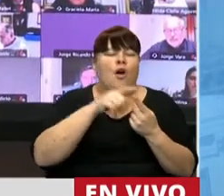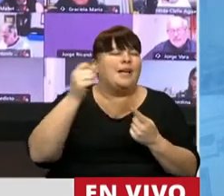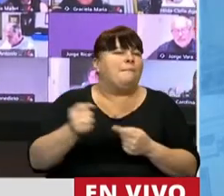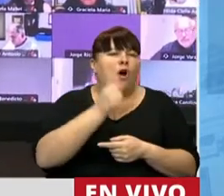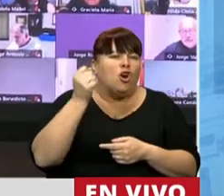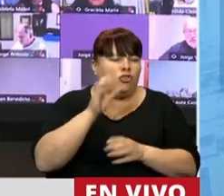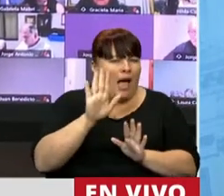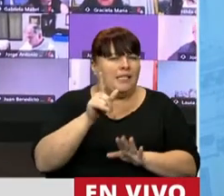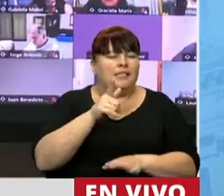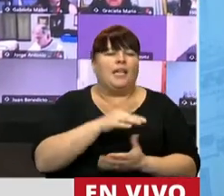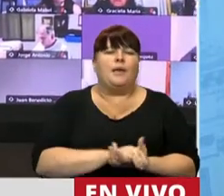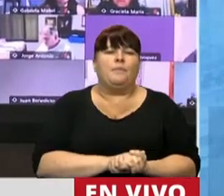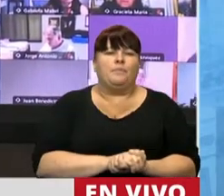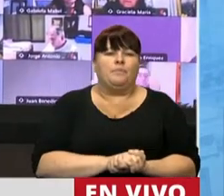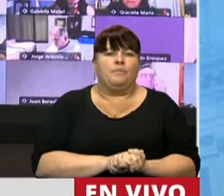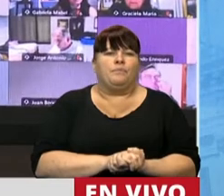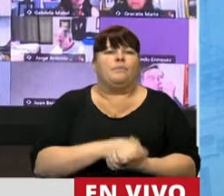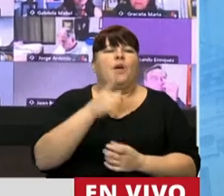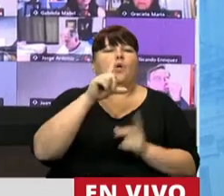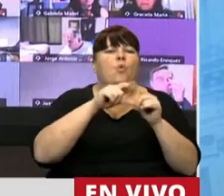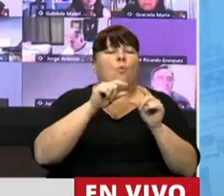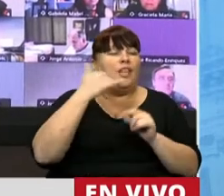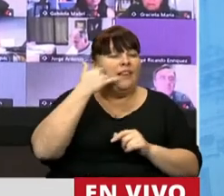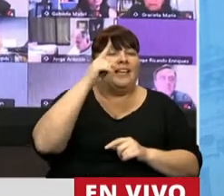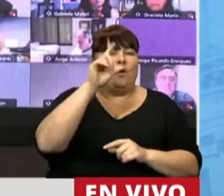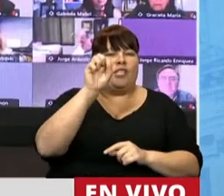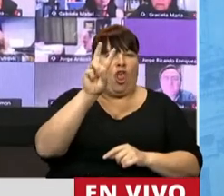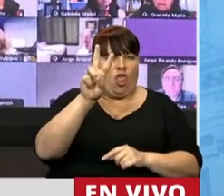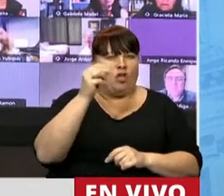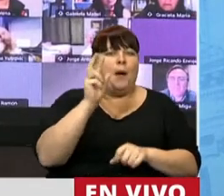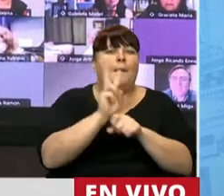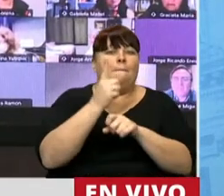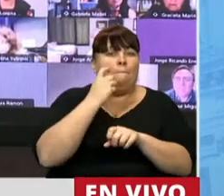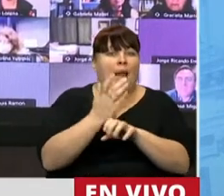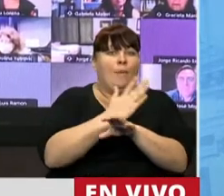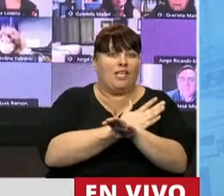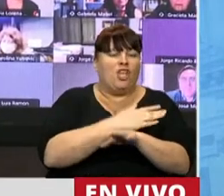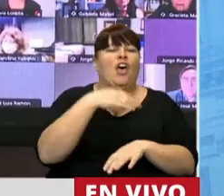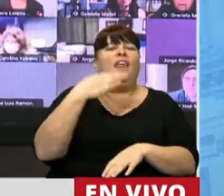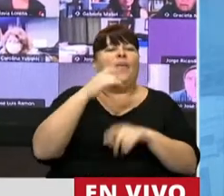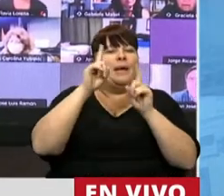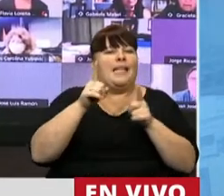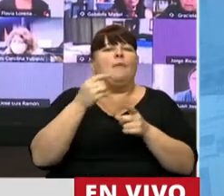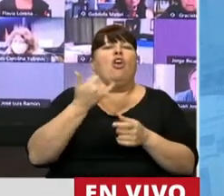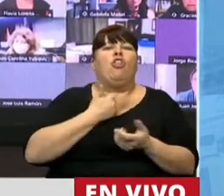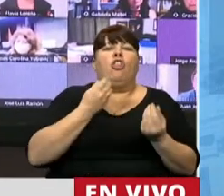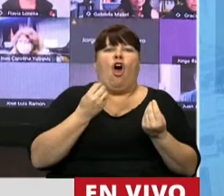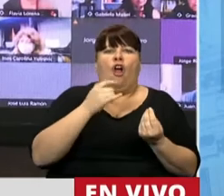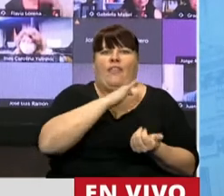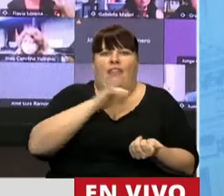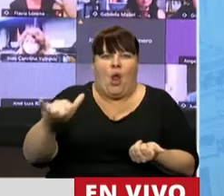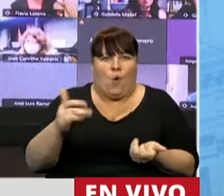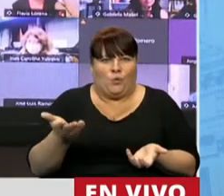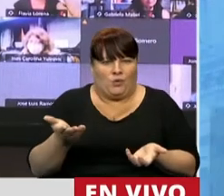fundamental, señor presidente, es la línea 102, porque la prevención tiene que tener también un lugar donde se pueda